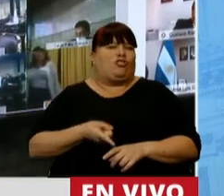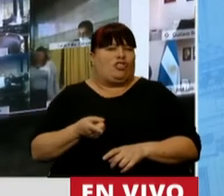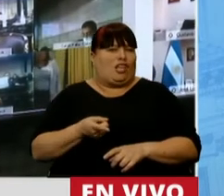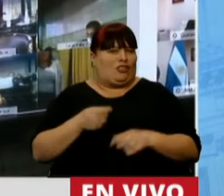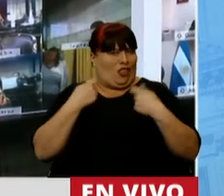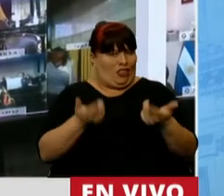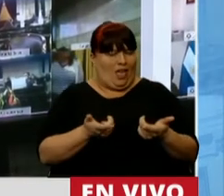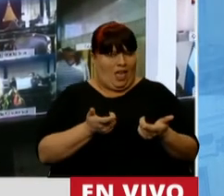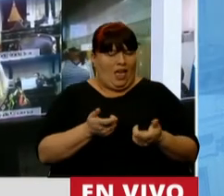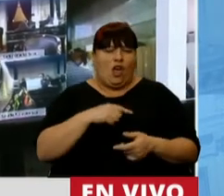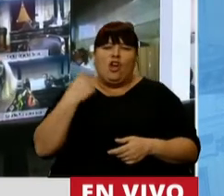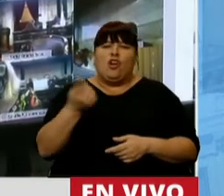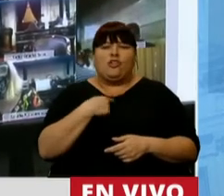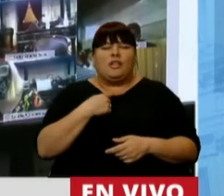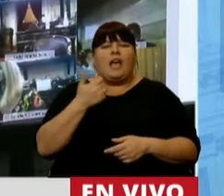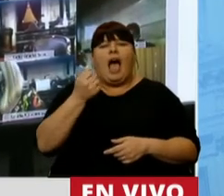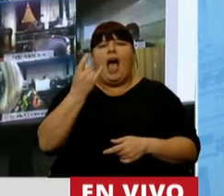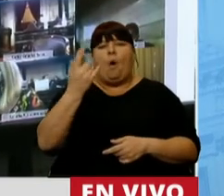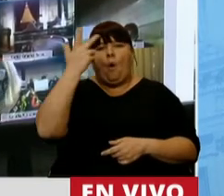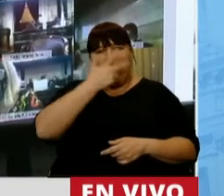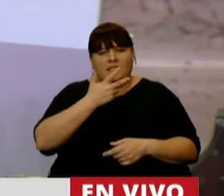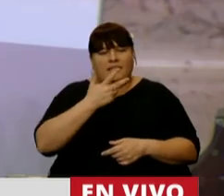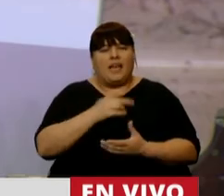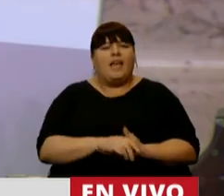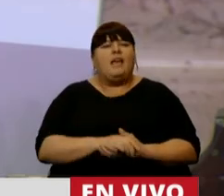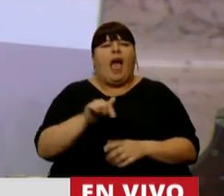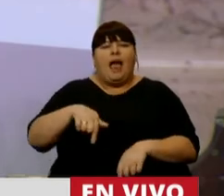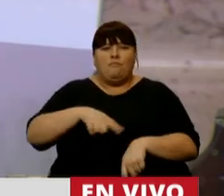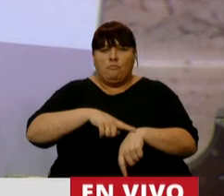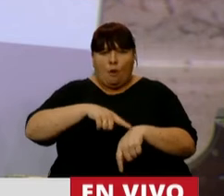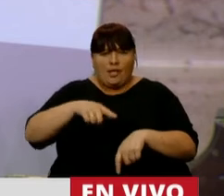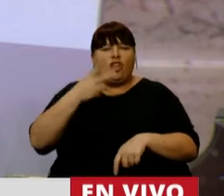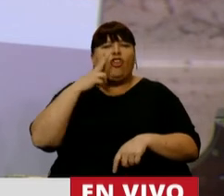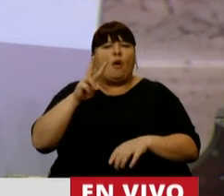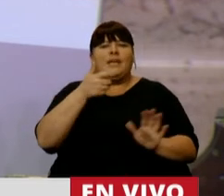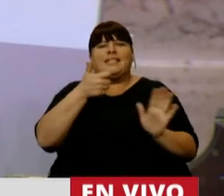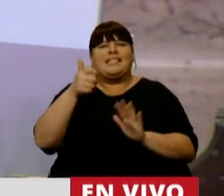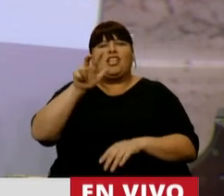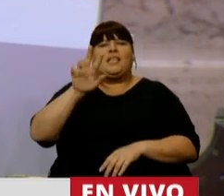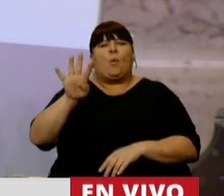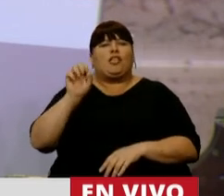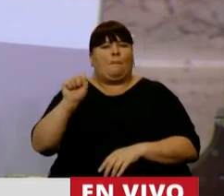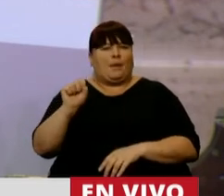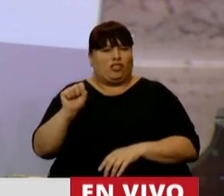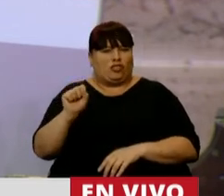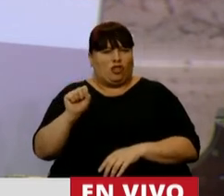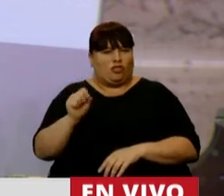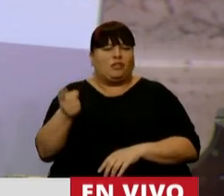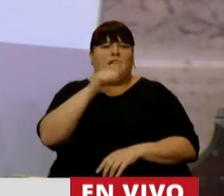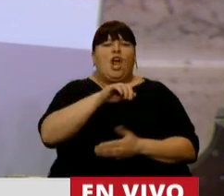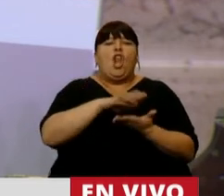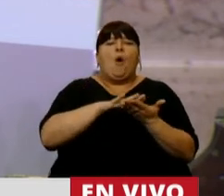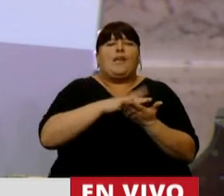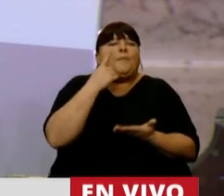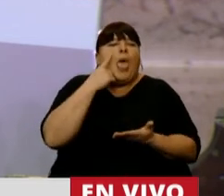Nosotros tenemos que la AUH está en este momento en 2.634 pesos y la